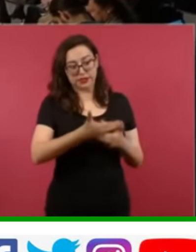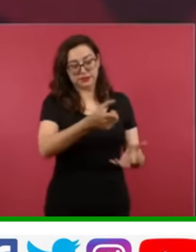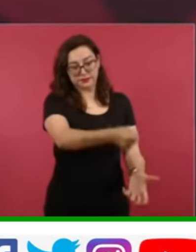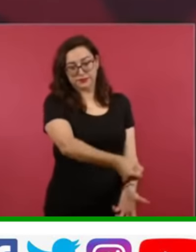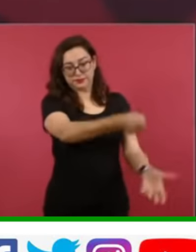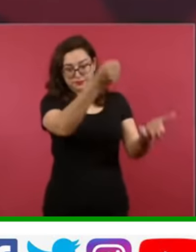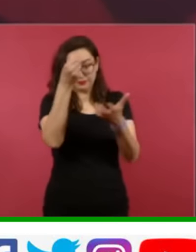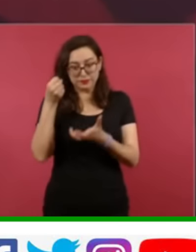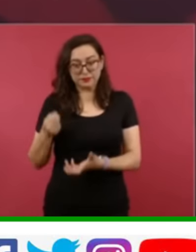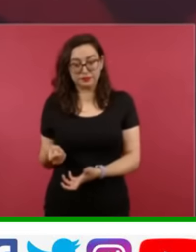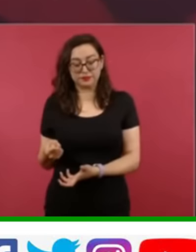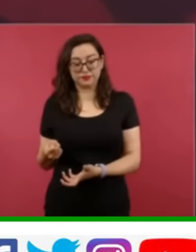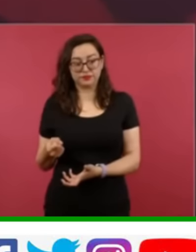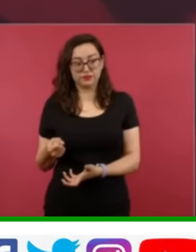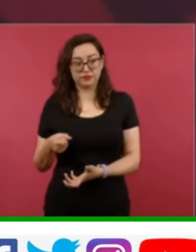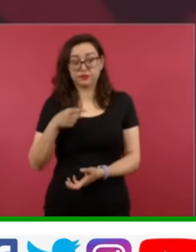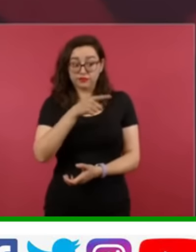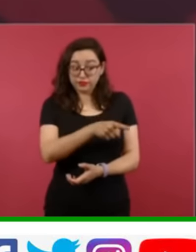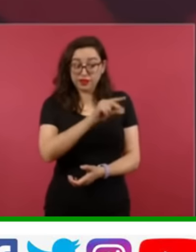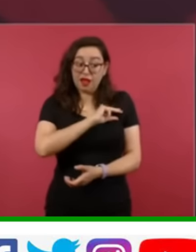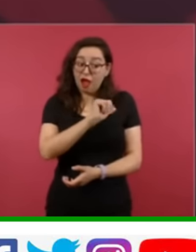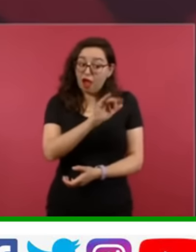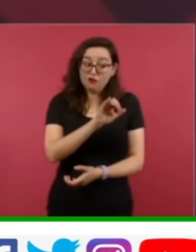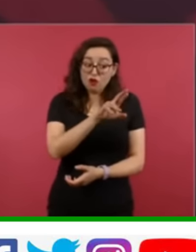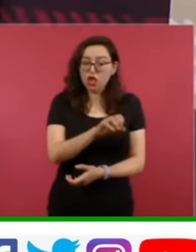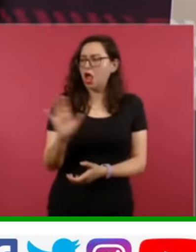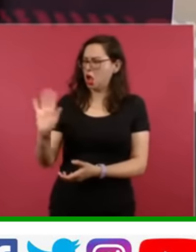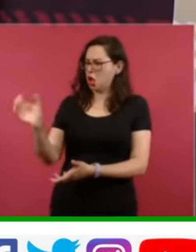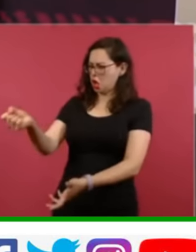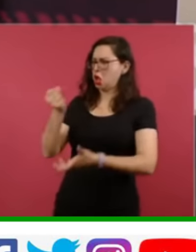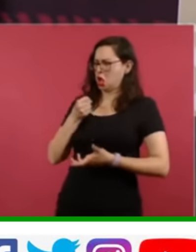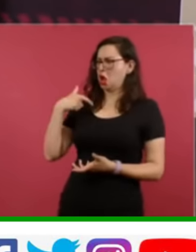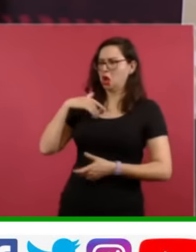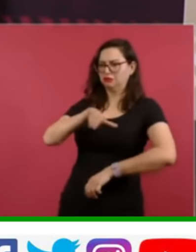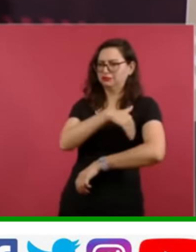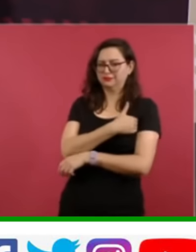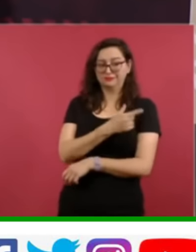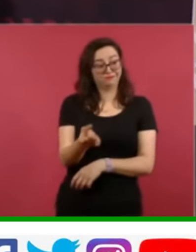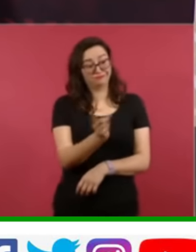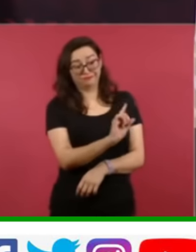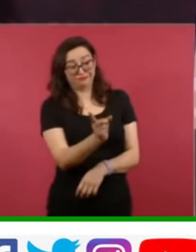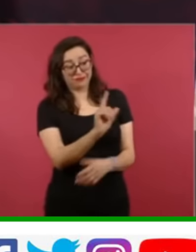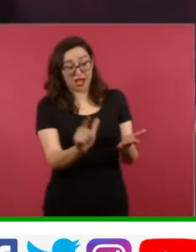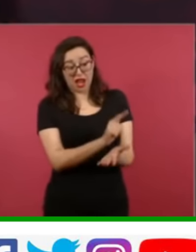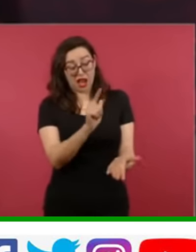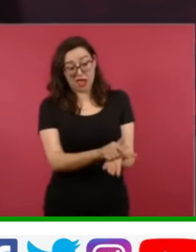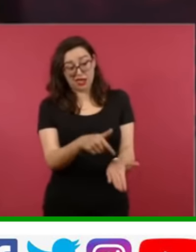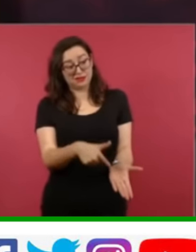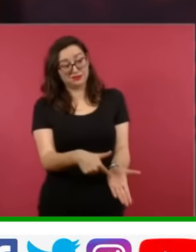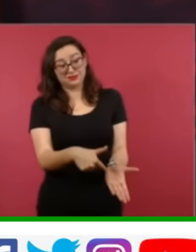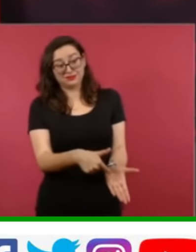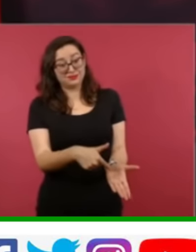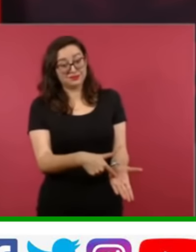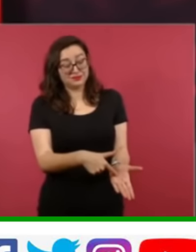y no las AFORES, que deben de entregar ese